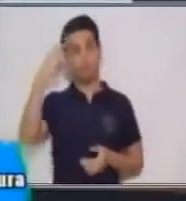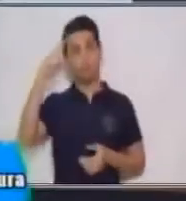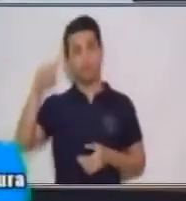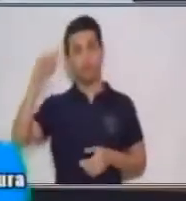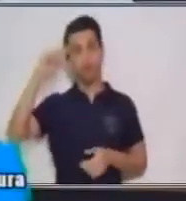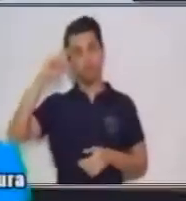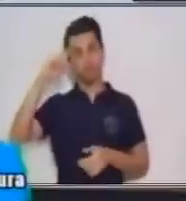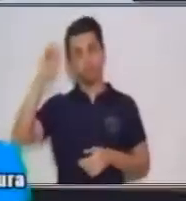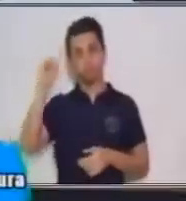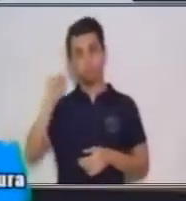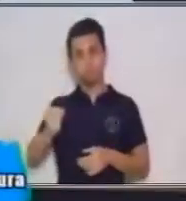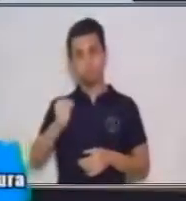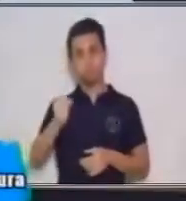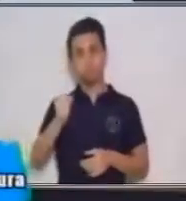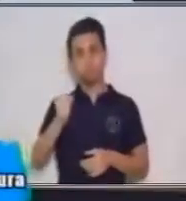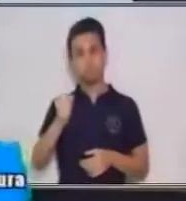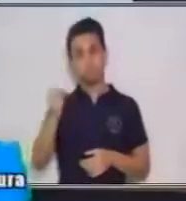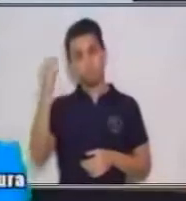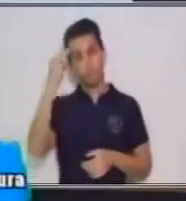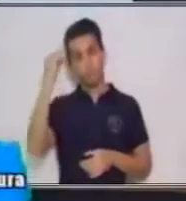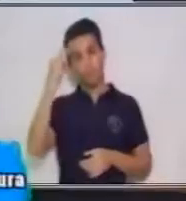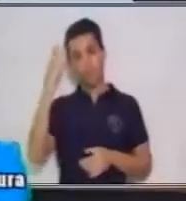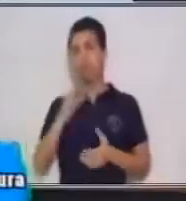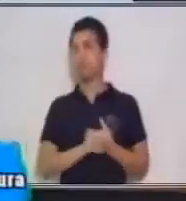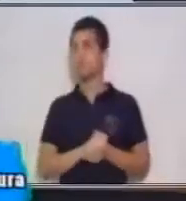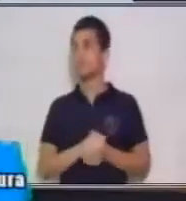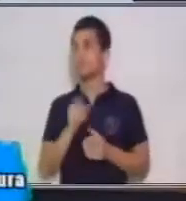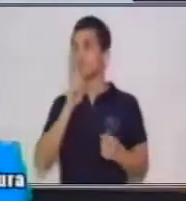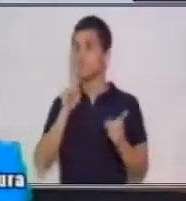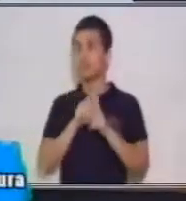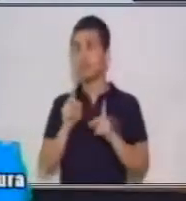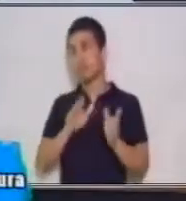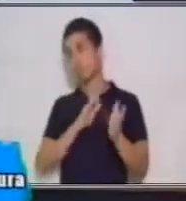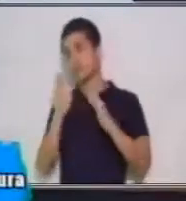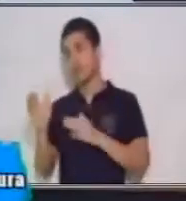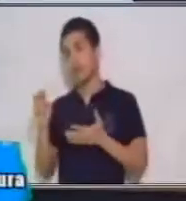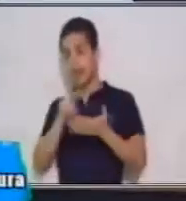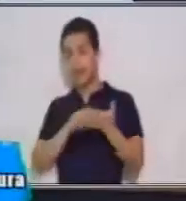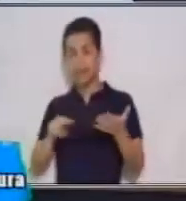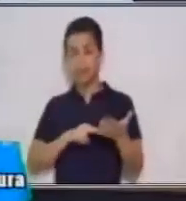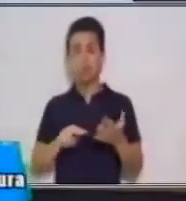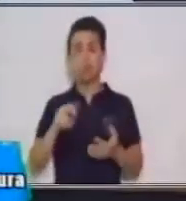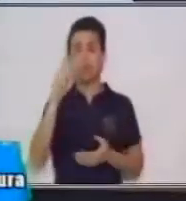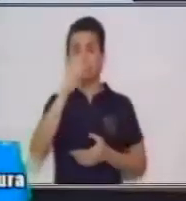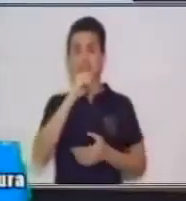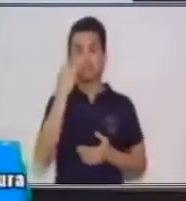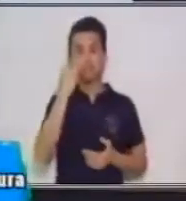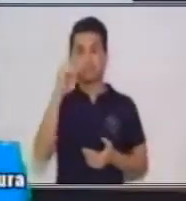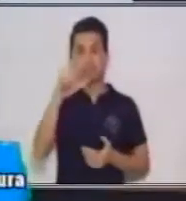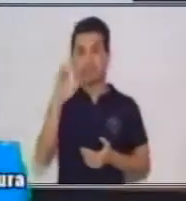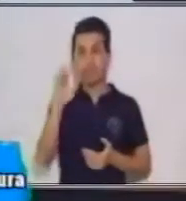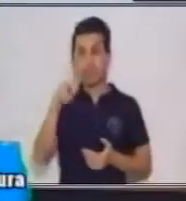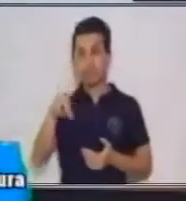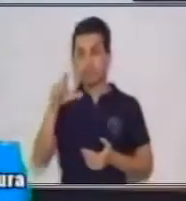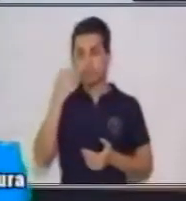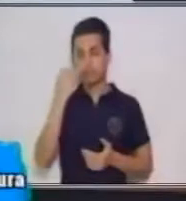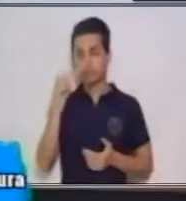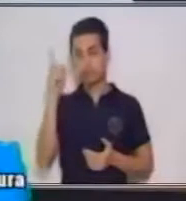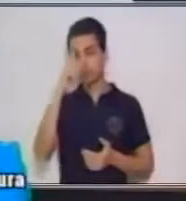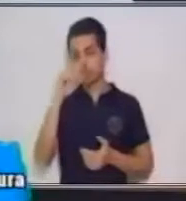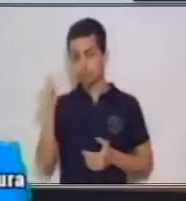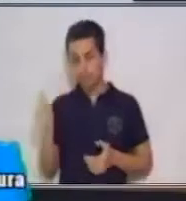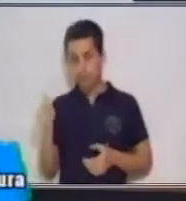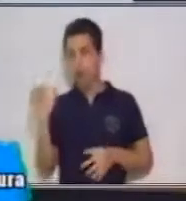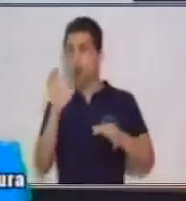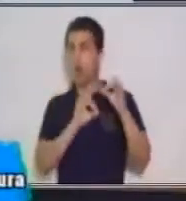También está la lectura silenciosa o subvocal. Aquí no emitimos ningún sonido, pero